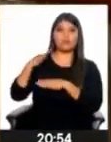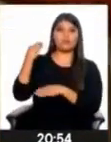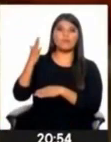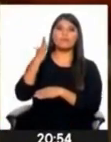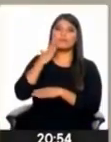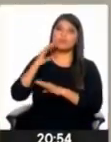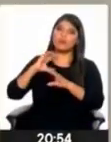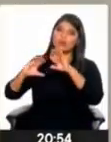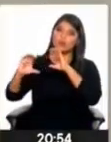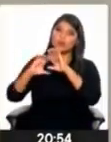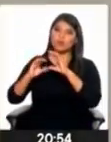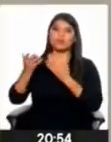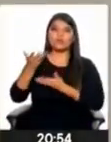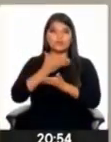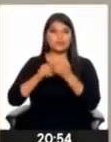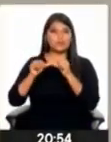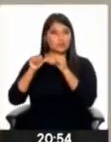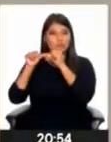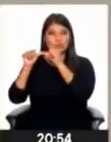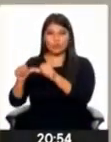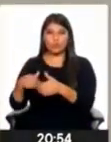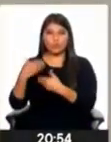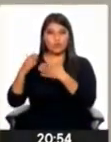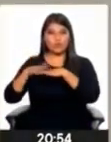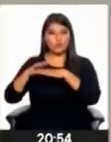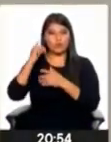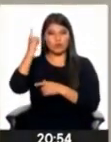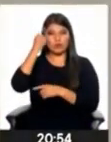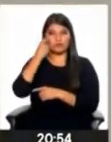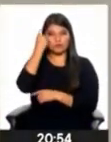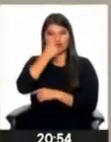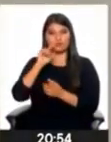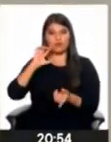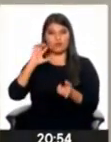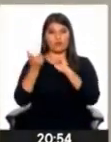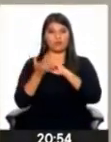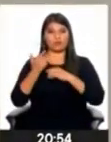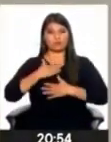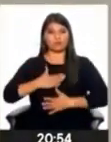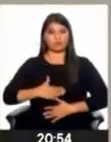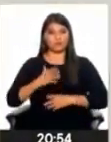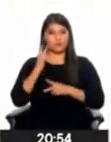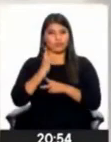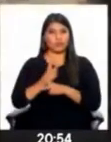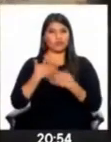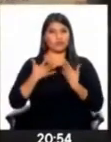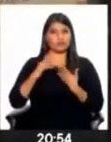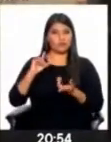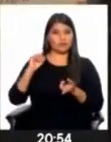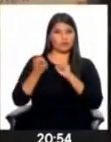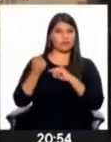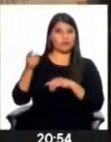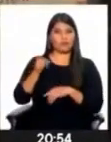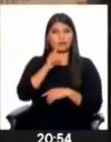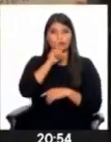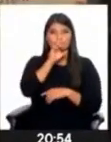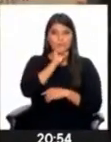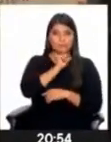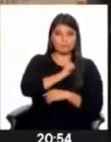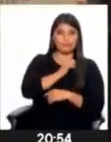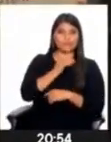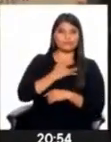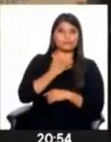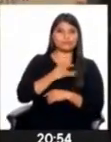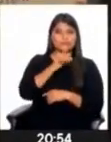con el niño y estar atentos a cualquier cambio brusco de ánimo. El niño tiende a no hablar porque está con un